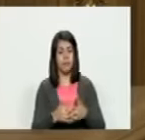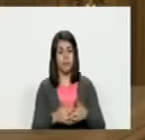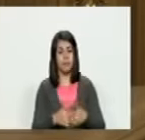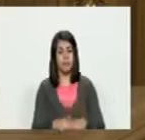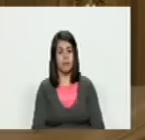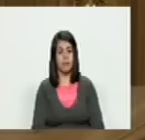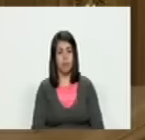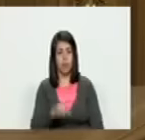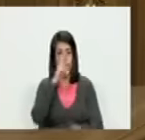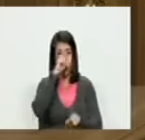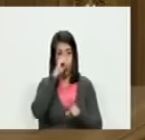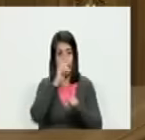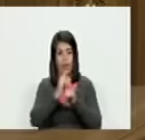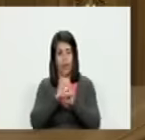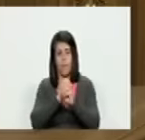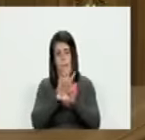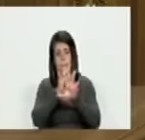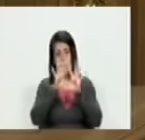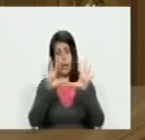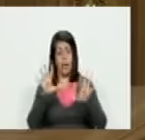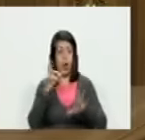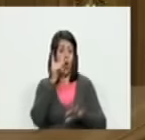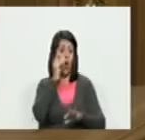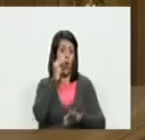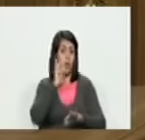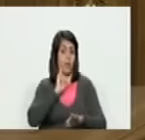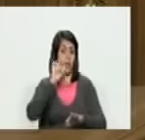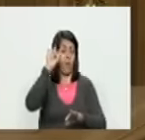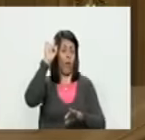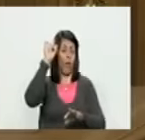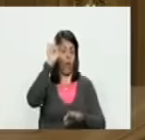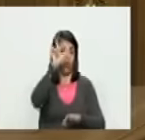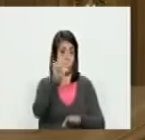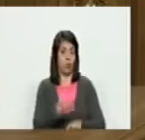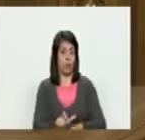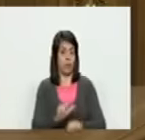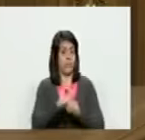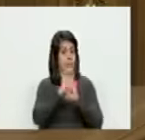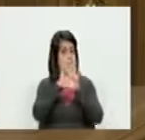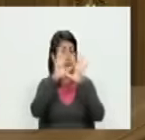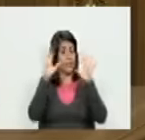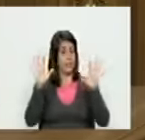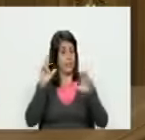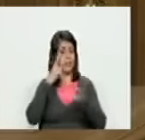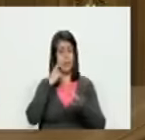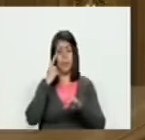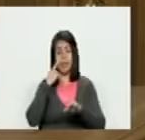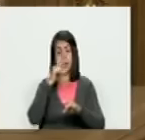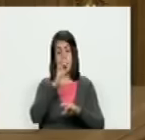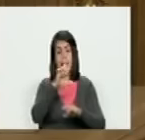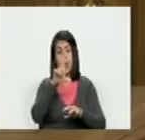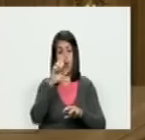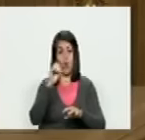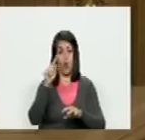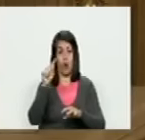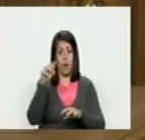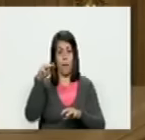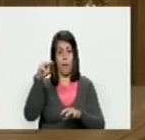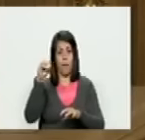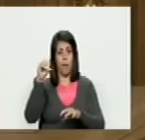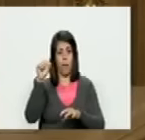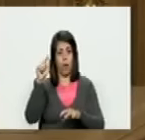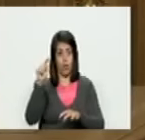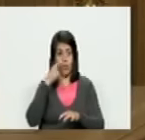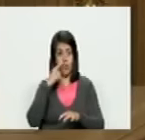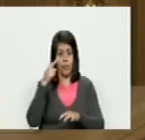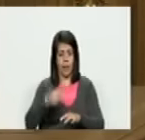un objeto brillante como el hombre es tan famoso una celebridad el objeto brillante es que uno está pendiente de Elon Musk y abajo está pasando lo que